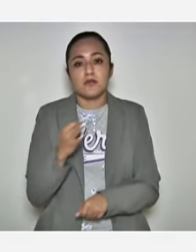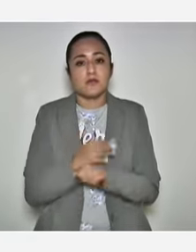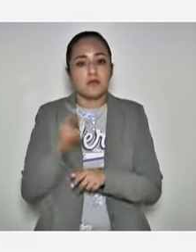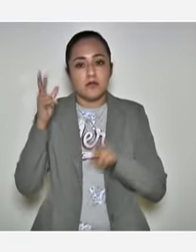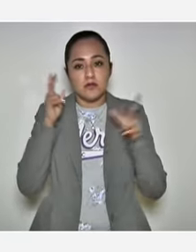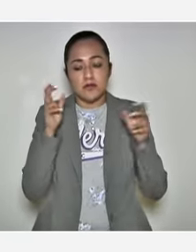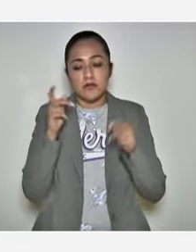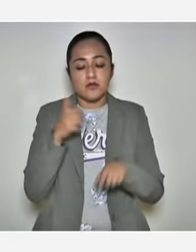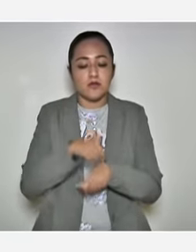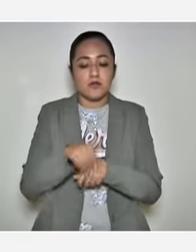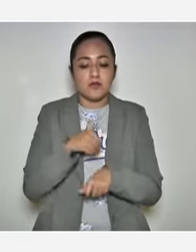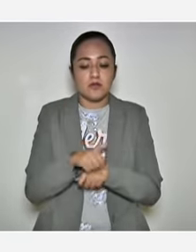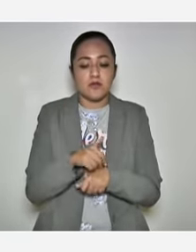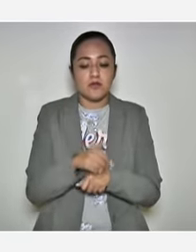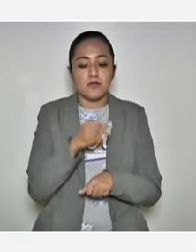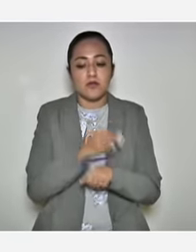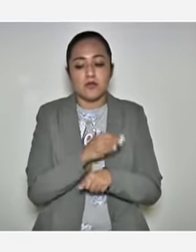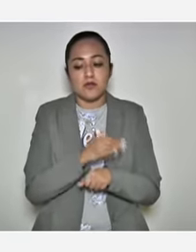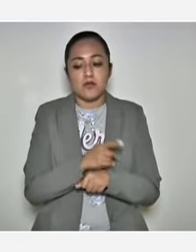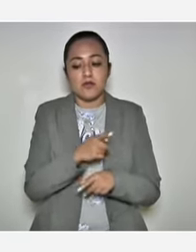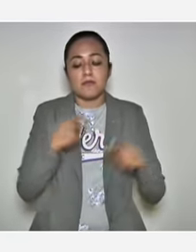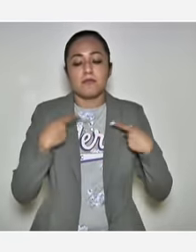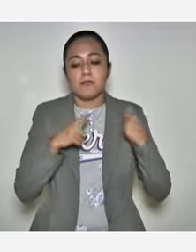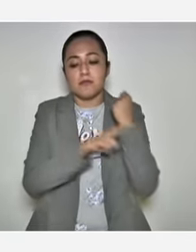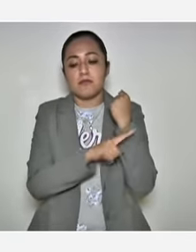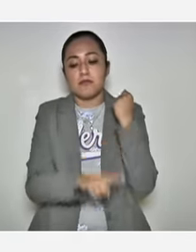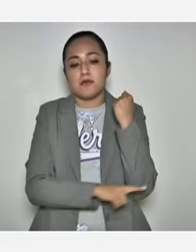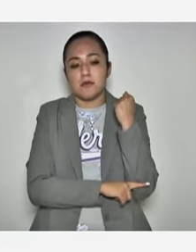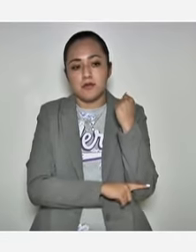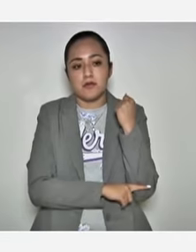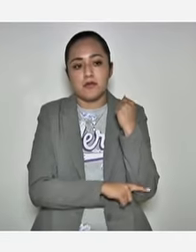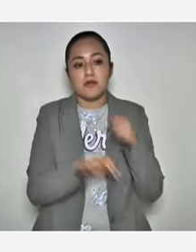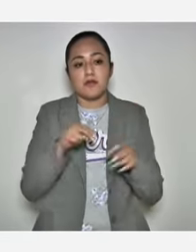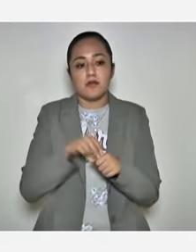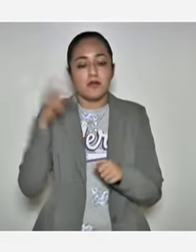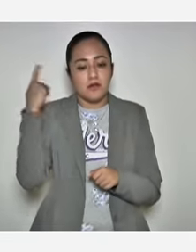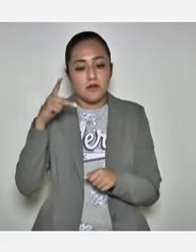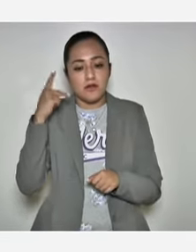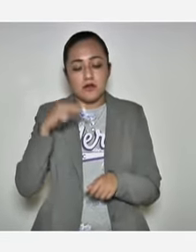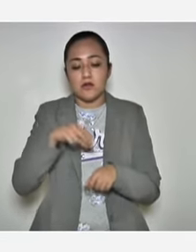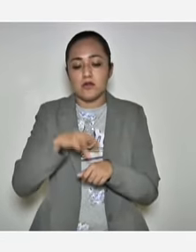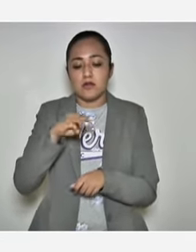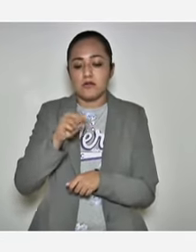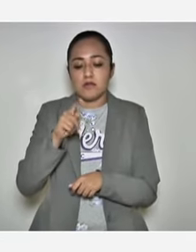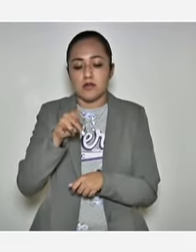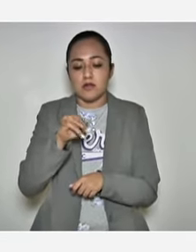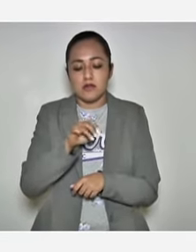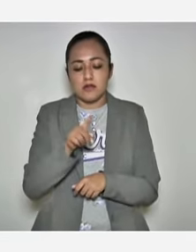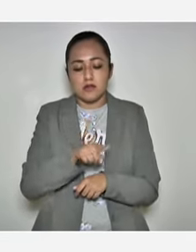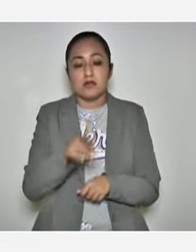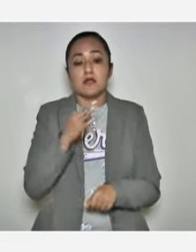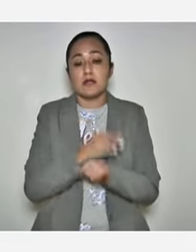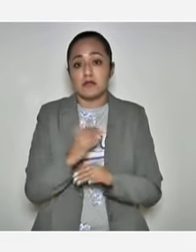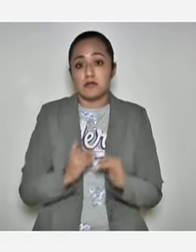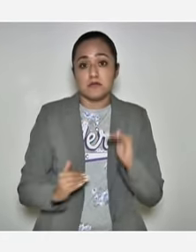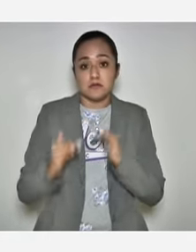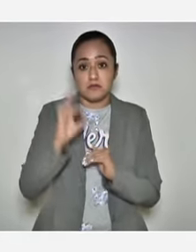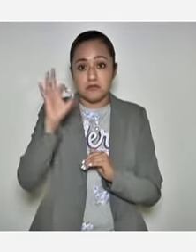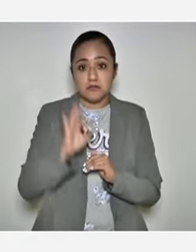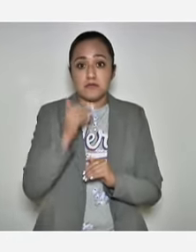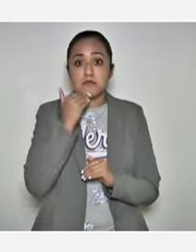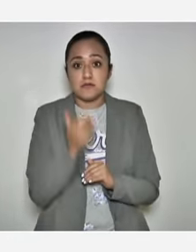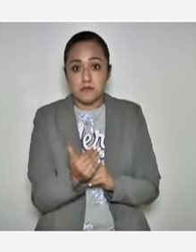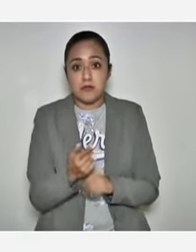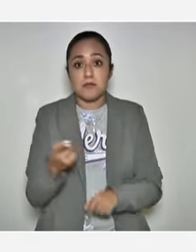yo los números que daba sobre las personas embarazadas en Puebla, el doctor Martínez, y preguntarles si se alcanzó el porcentaje